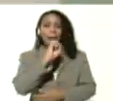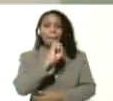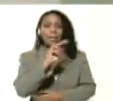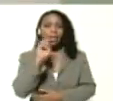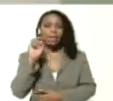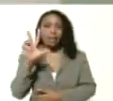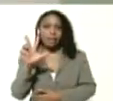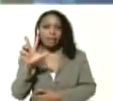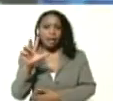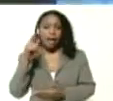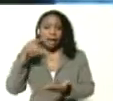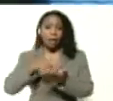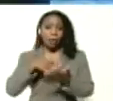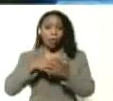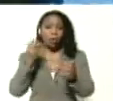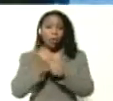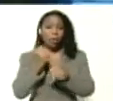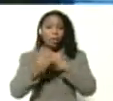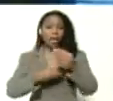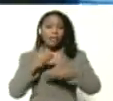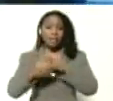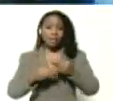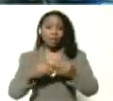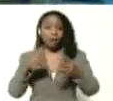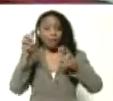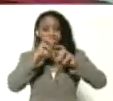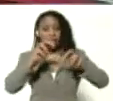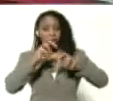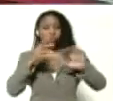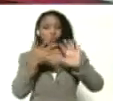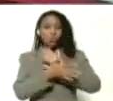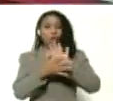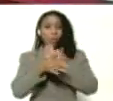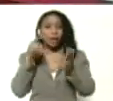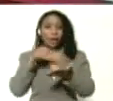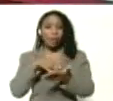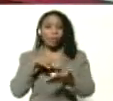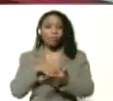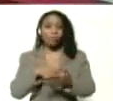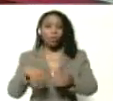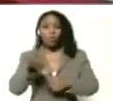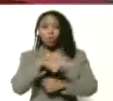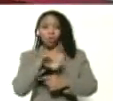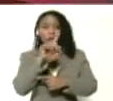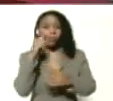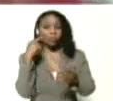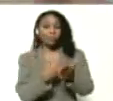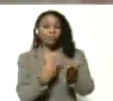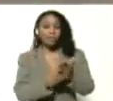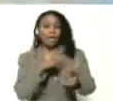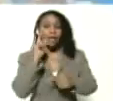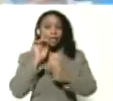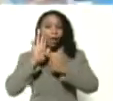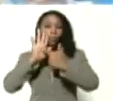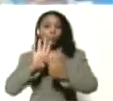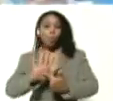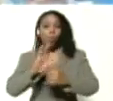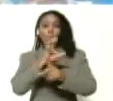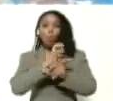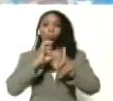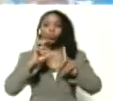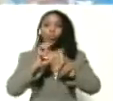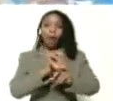Carabobo los trabajos que están haciendo los muchachos con las líneas de investigación sobre Carabobo todo eso y la presentación cultural